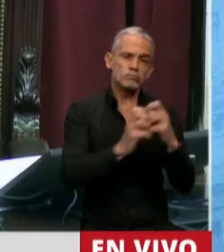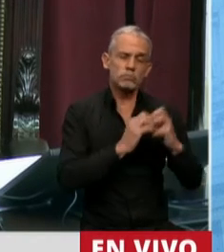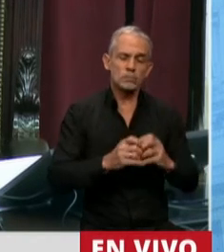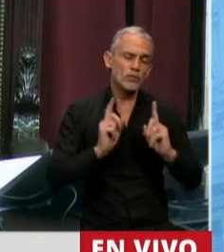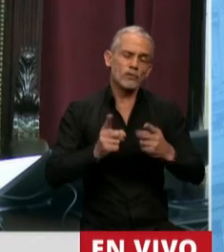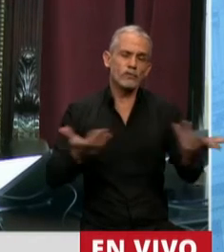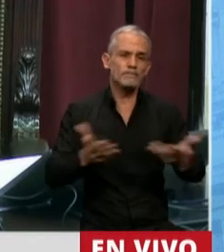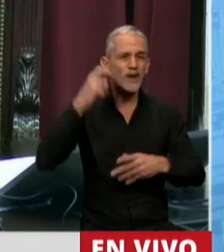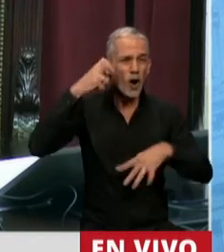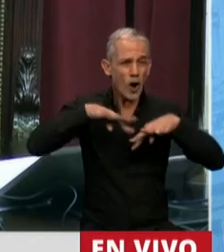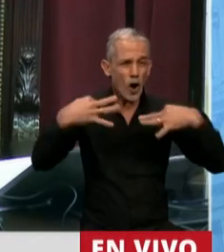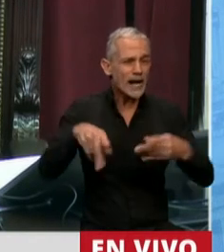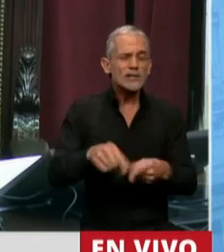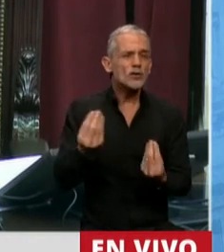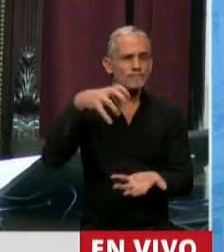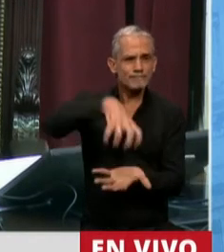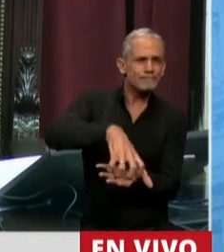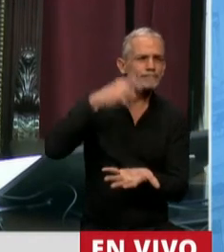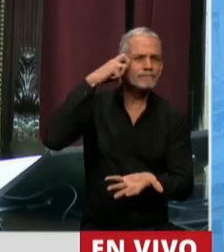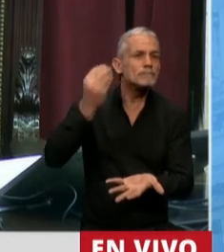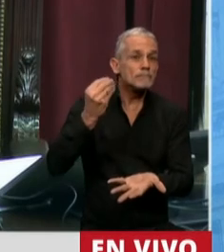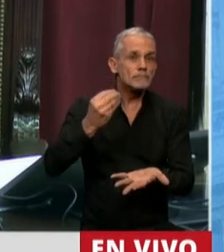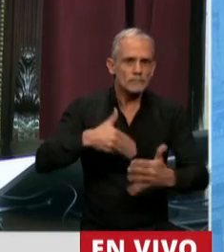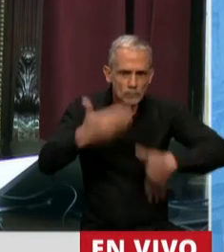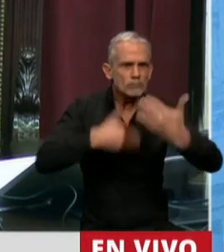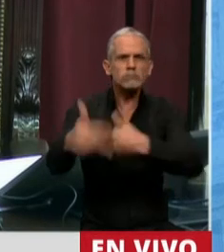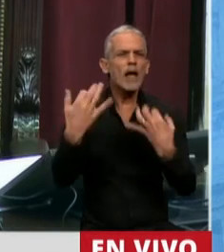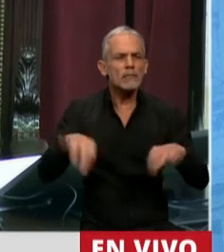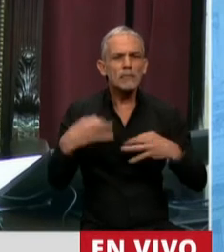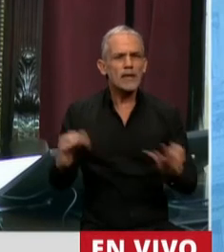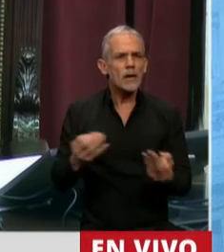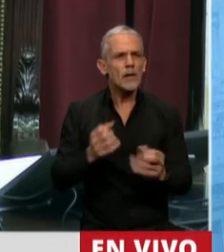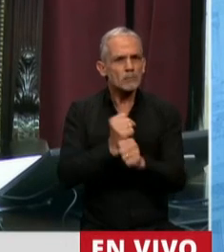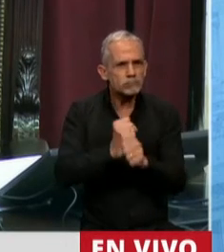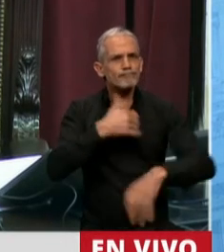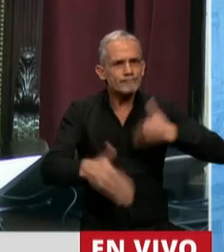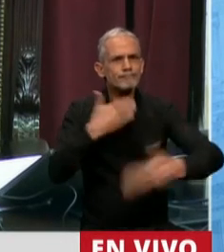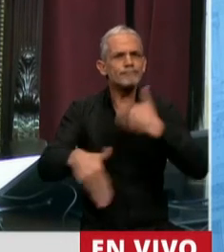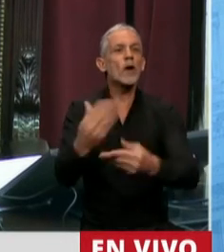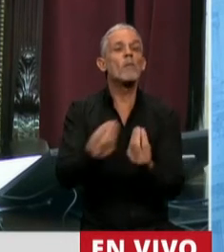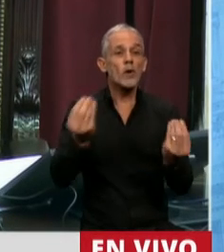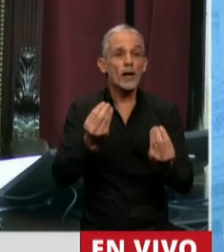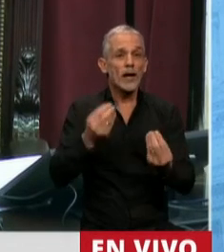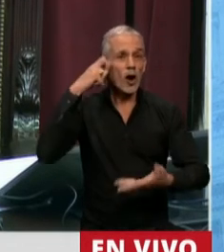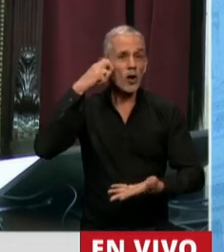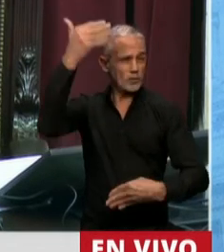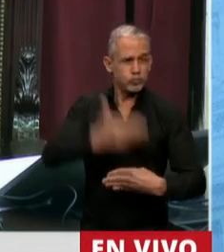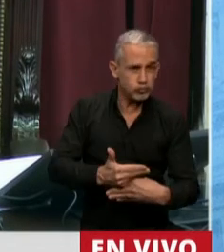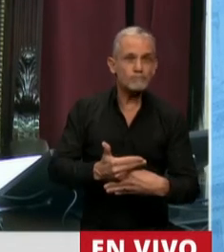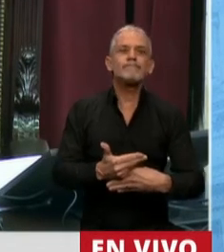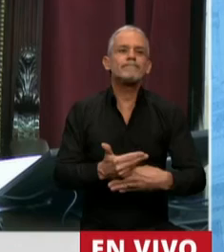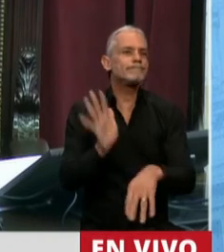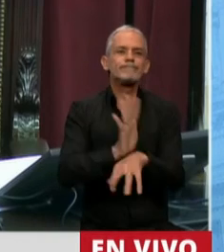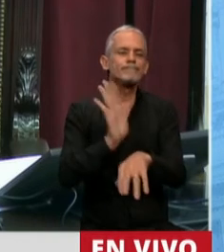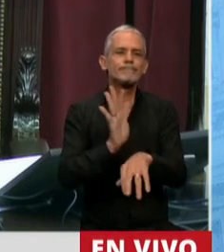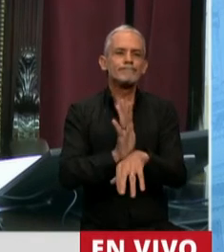Presidente, el Congreso debe seguir funcionando además, porque cerrarlo es